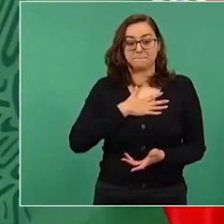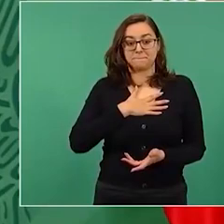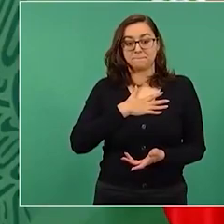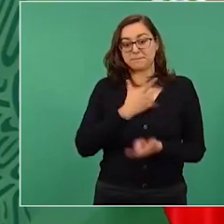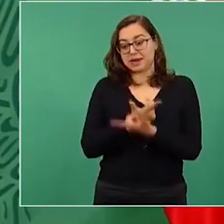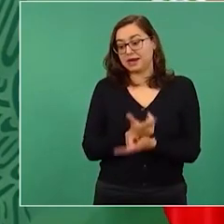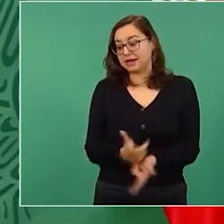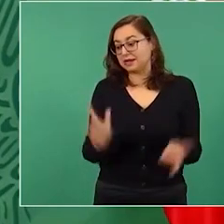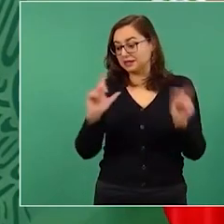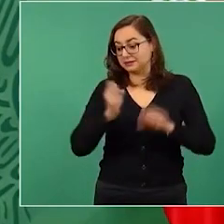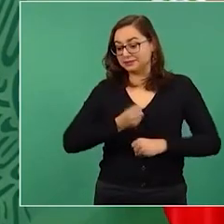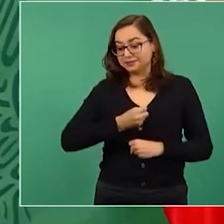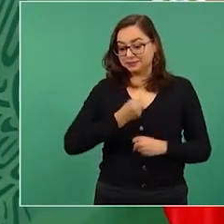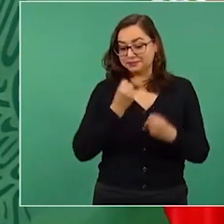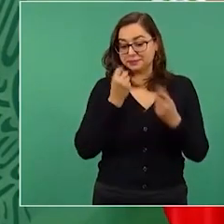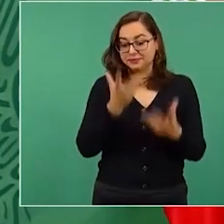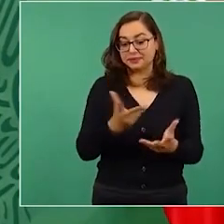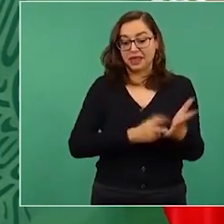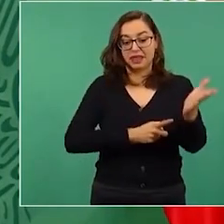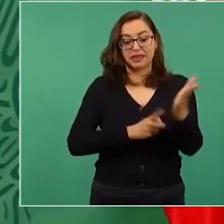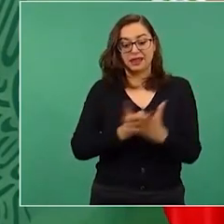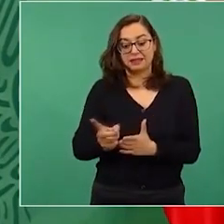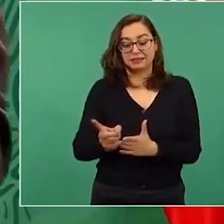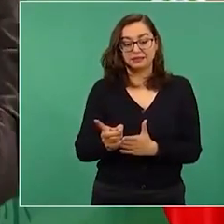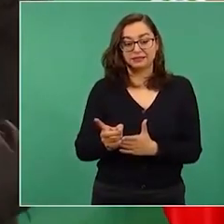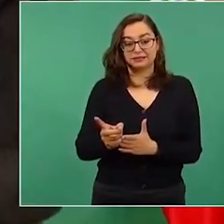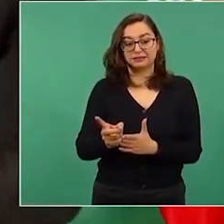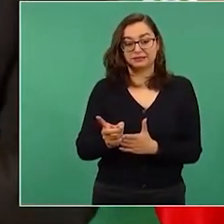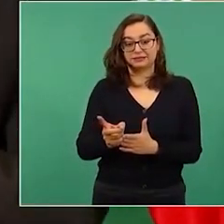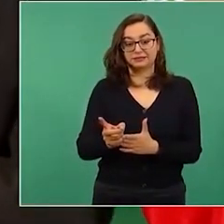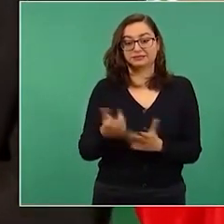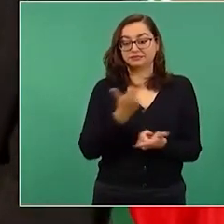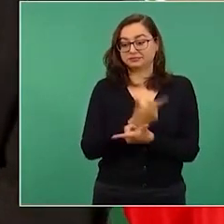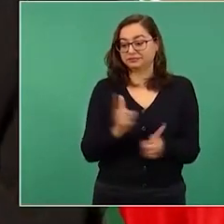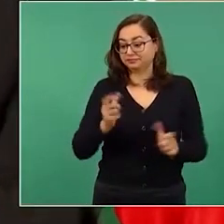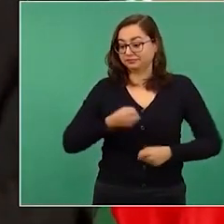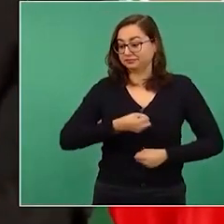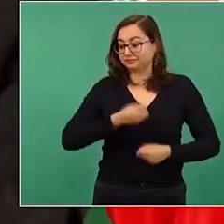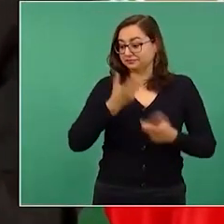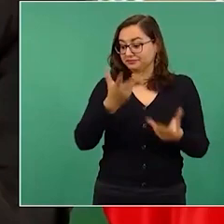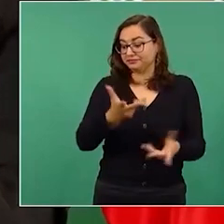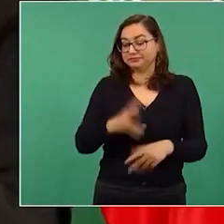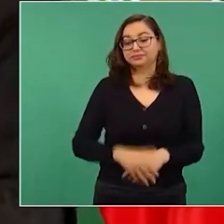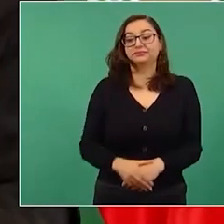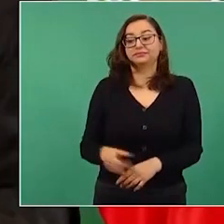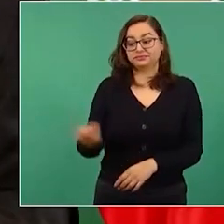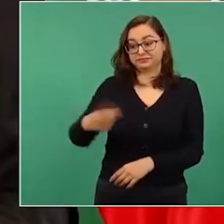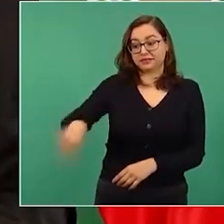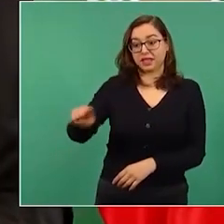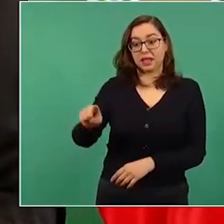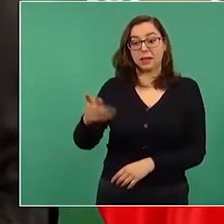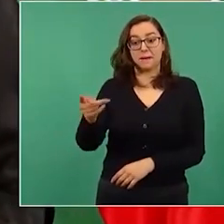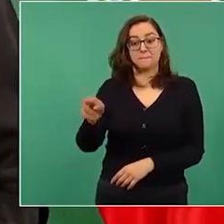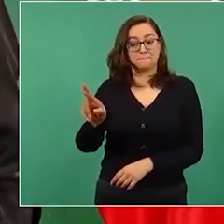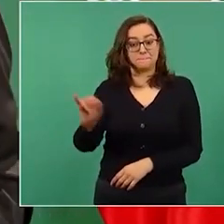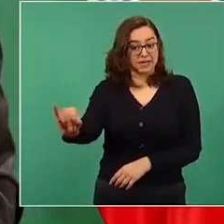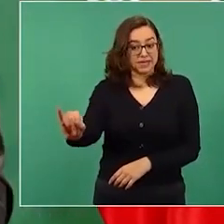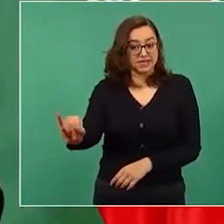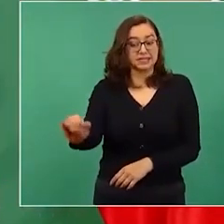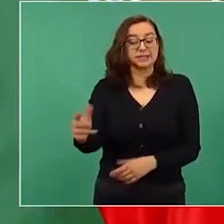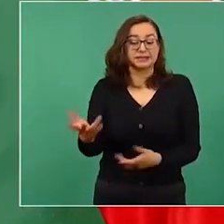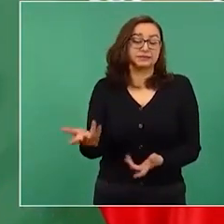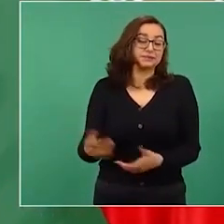libertad, mi derecho a manifestarme, mi libertad de expresión,